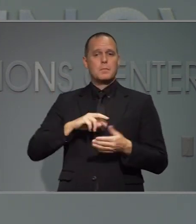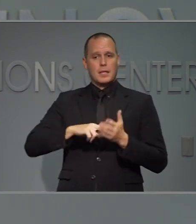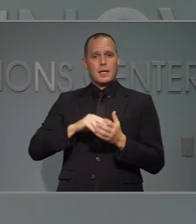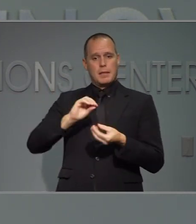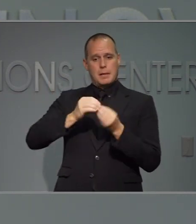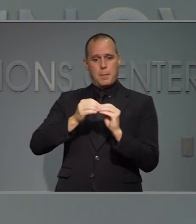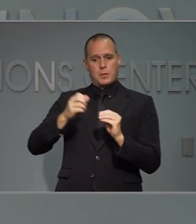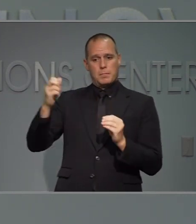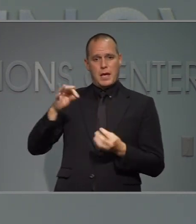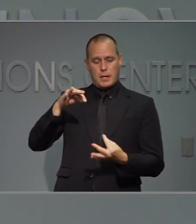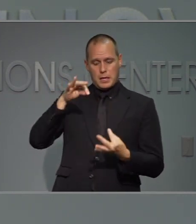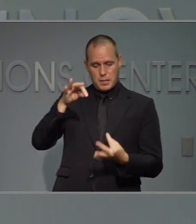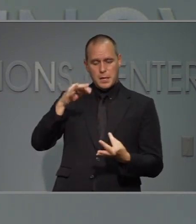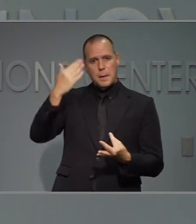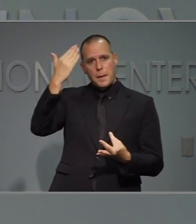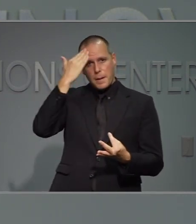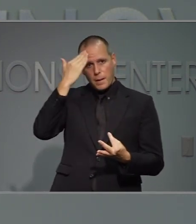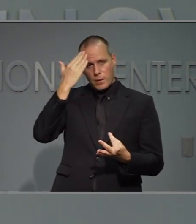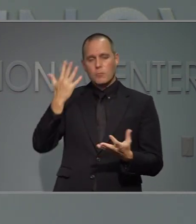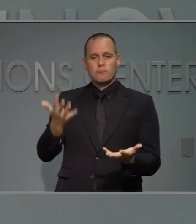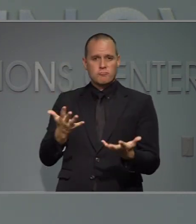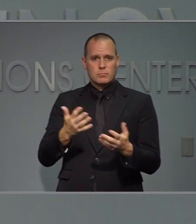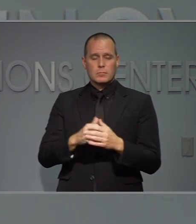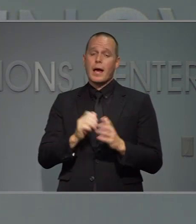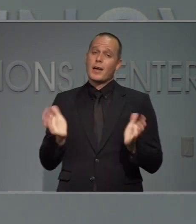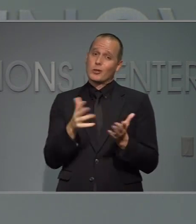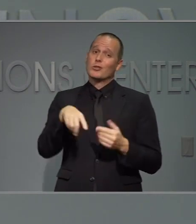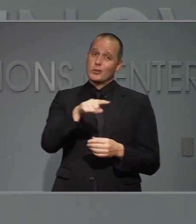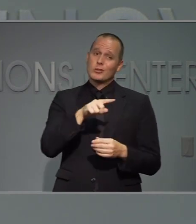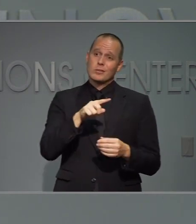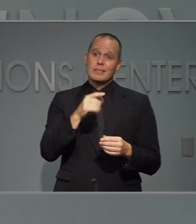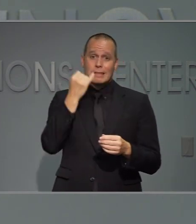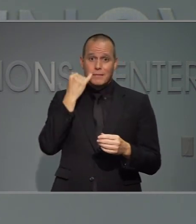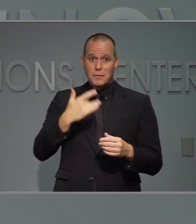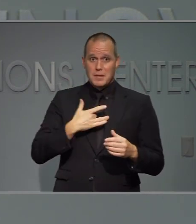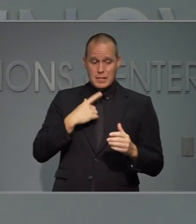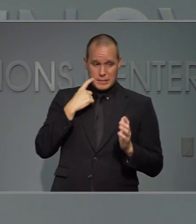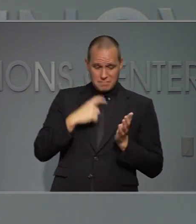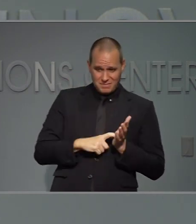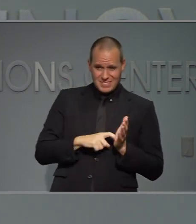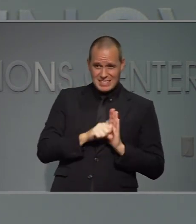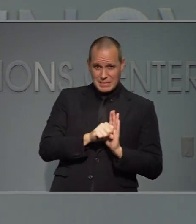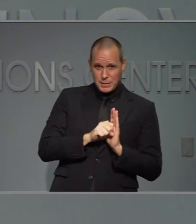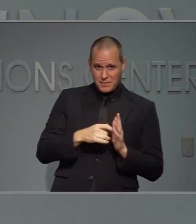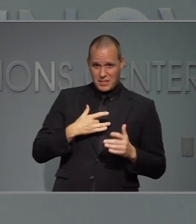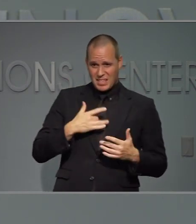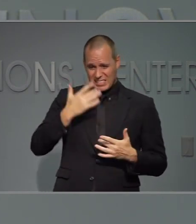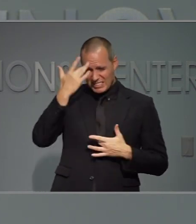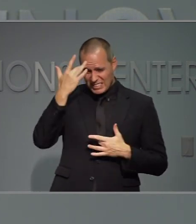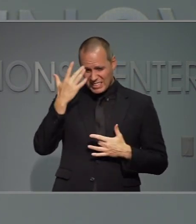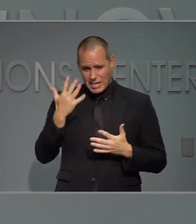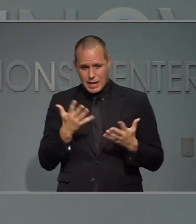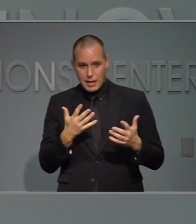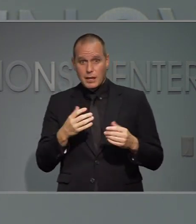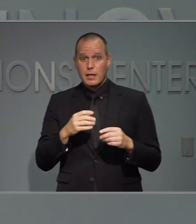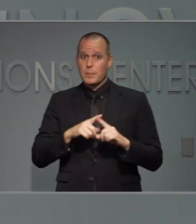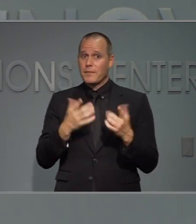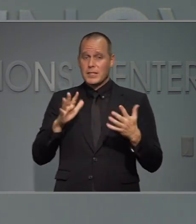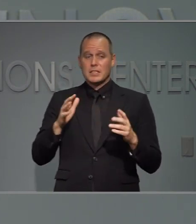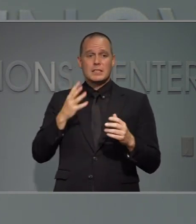si es que las personas reciben los resultados más rápido, si usted necesita una prueba, si tiene síntomas ha estado